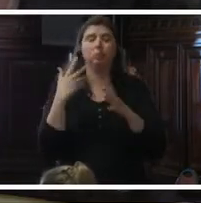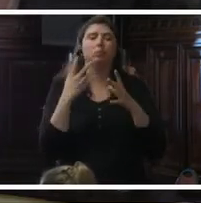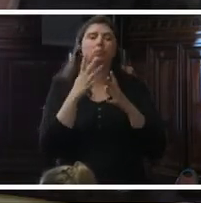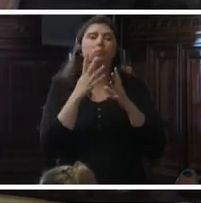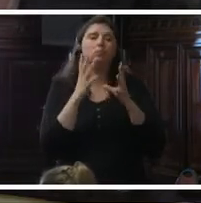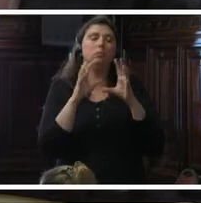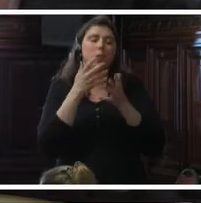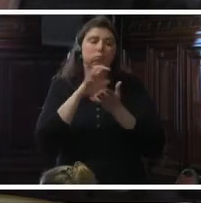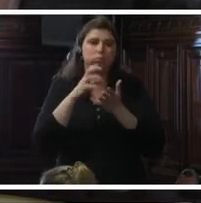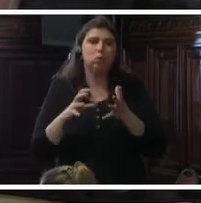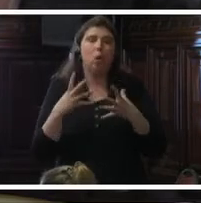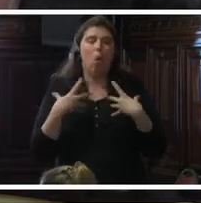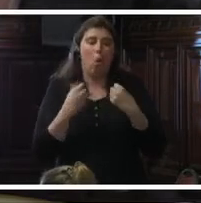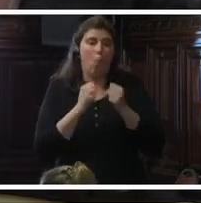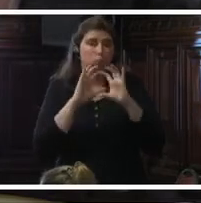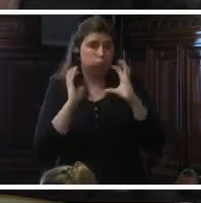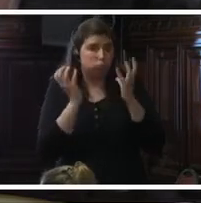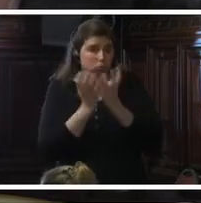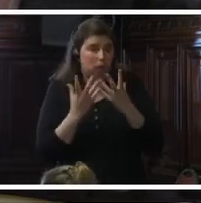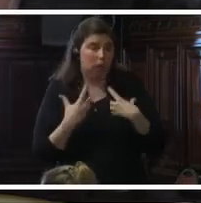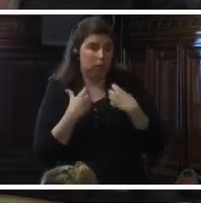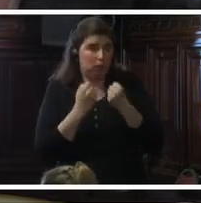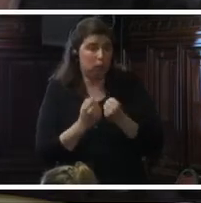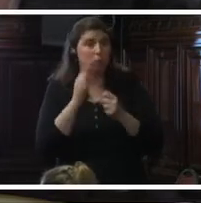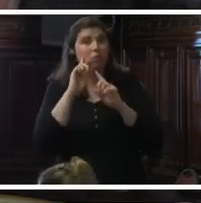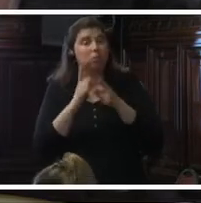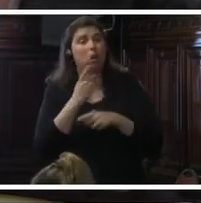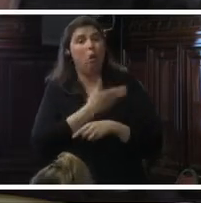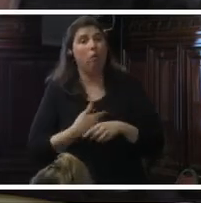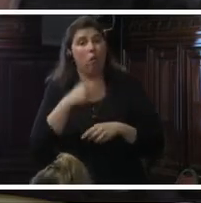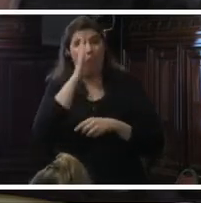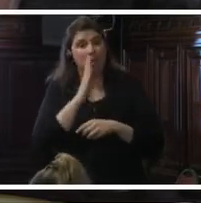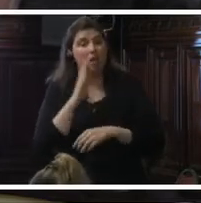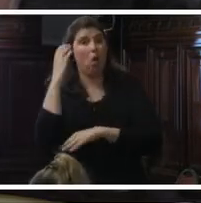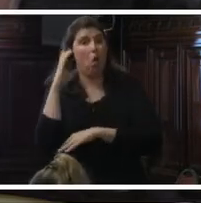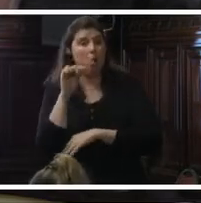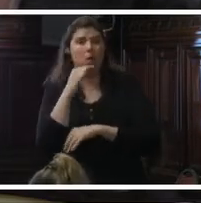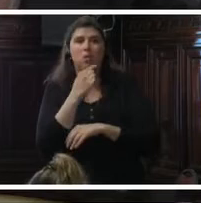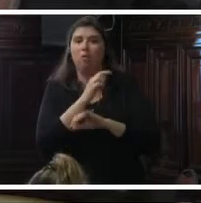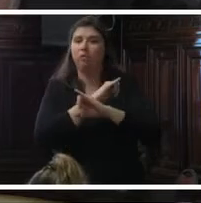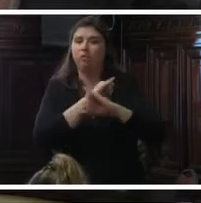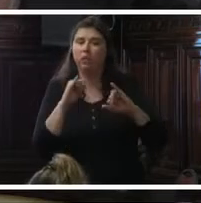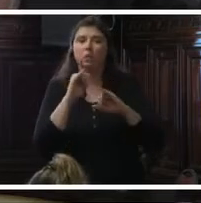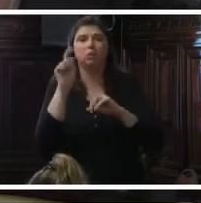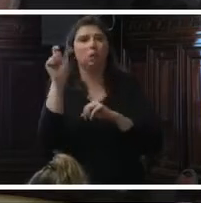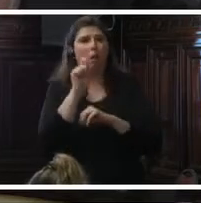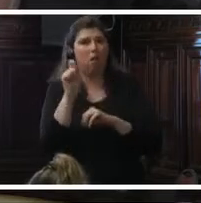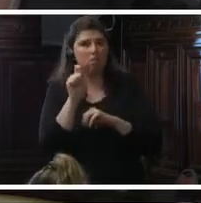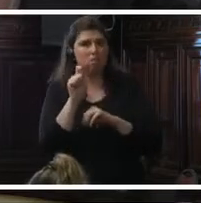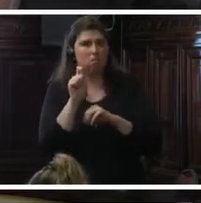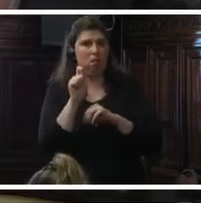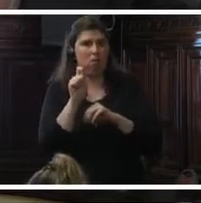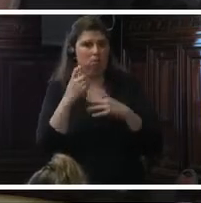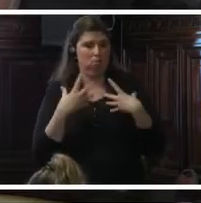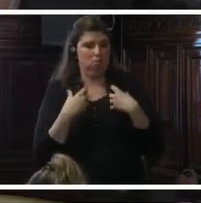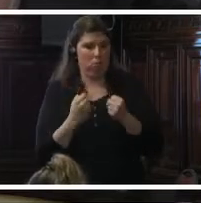gobiernos de Brasil y Colombia en los primeros meses de 2017 declararon como finalizada la emergencia de salud pública. Sin